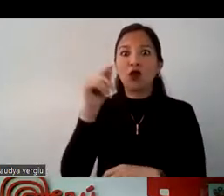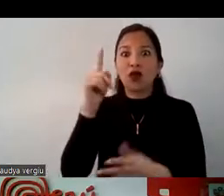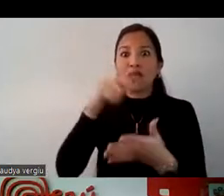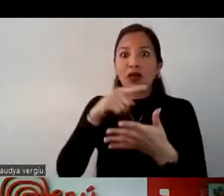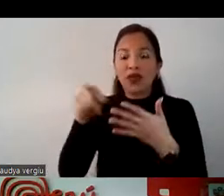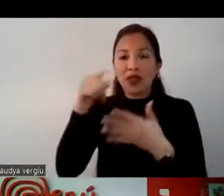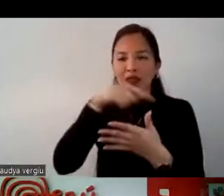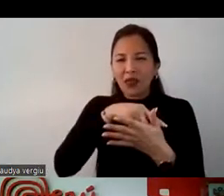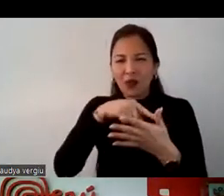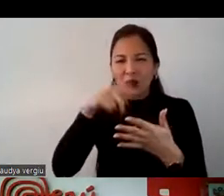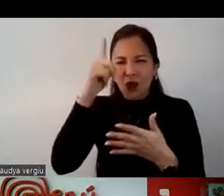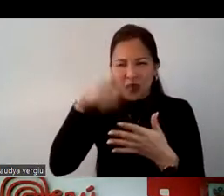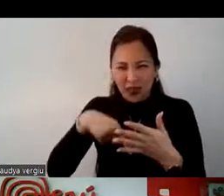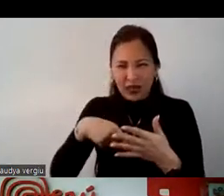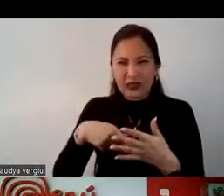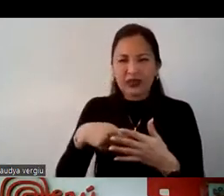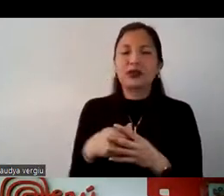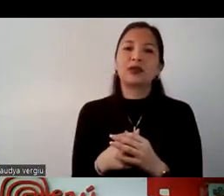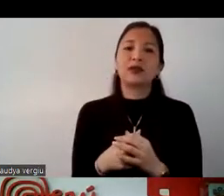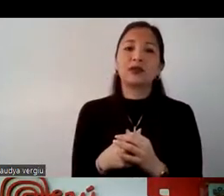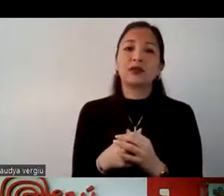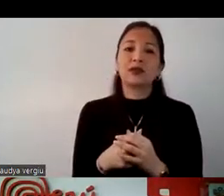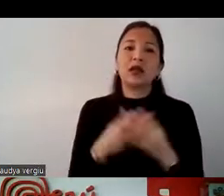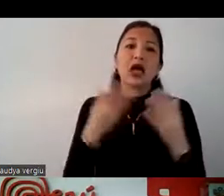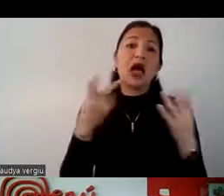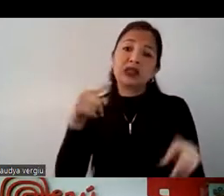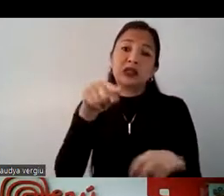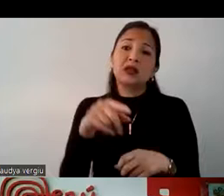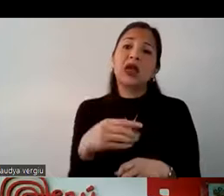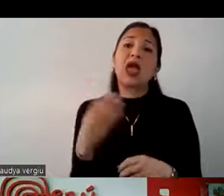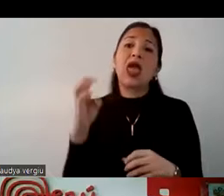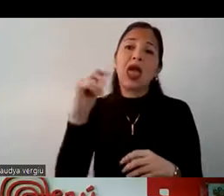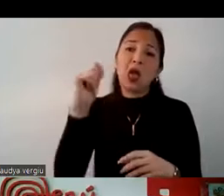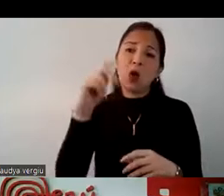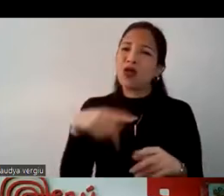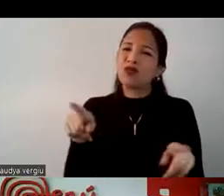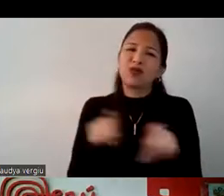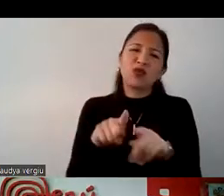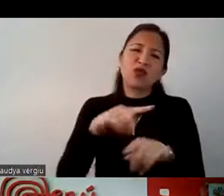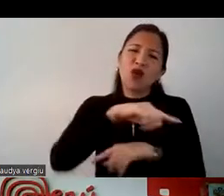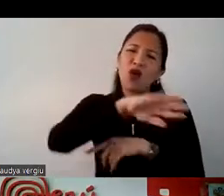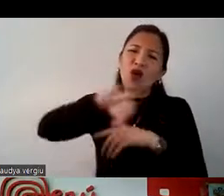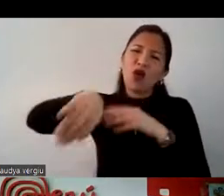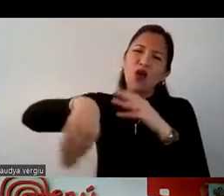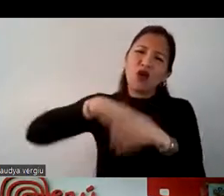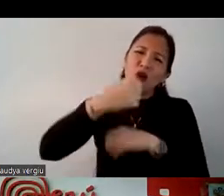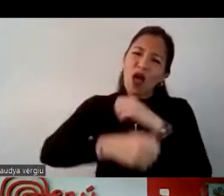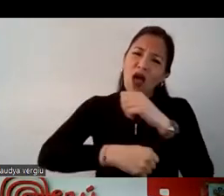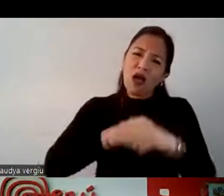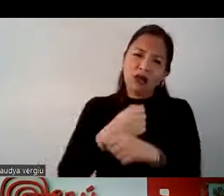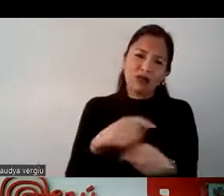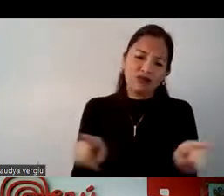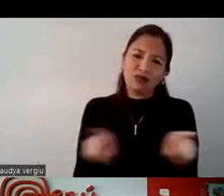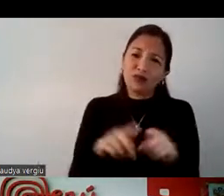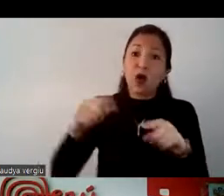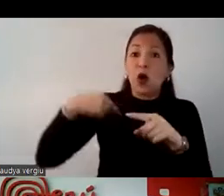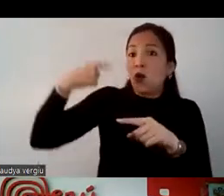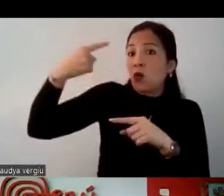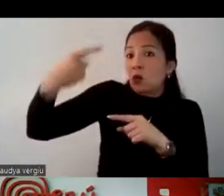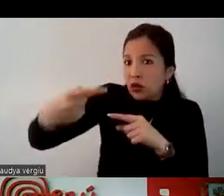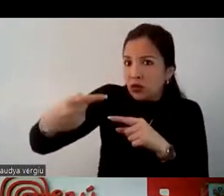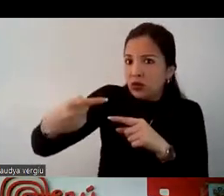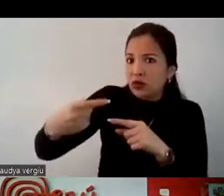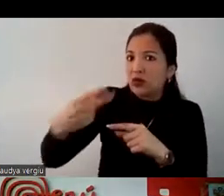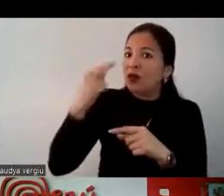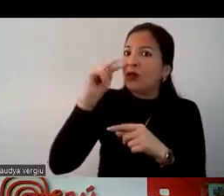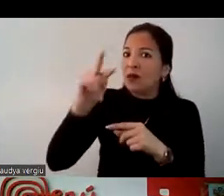Es una política que se aplica aquí en Ecuador y todos los años va a ocurrir lo mismo. Entonces, el próximo año hay que ver qué